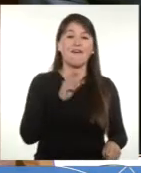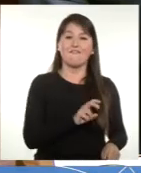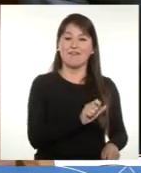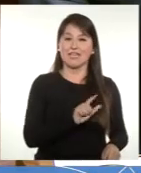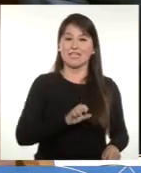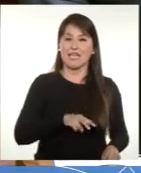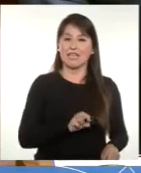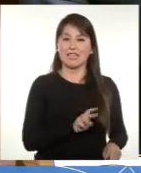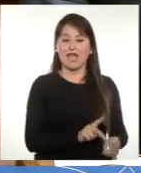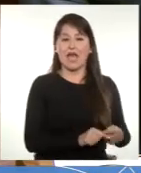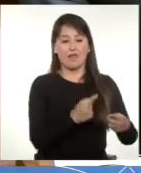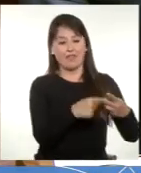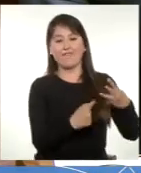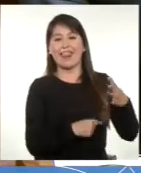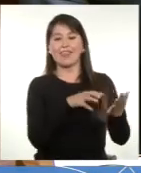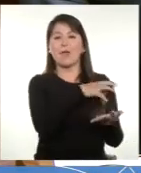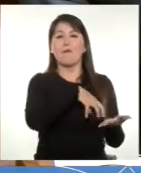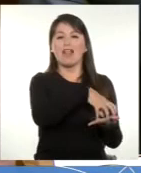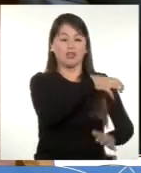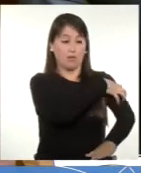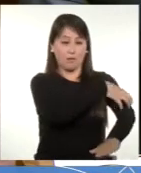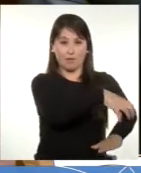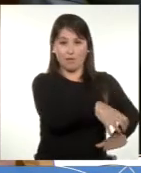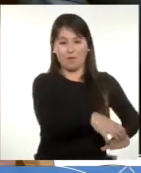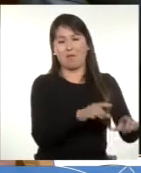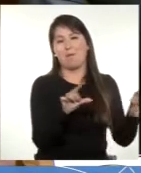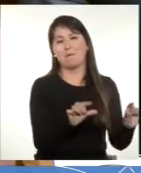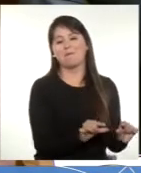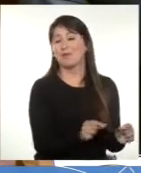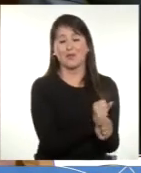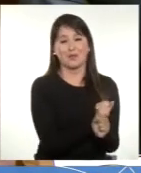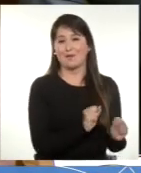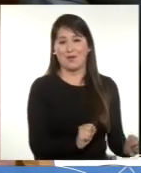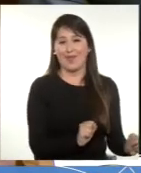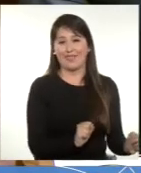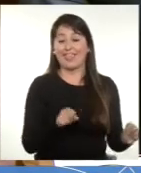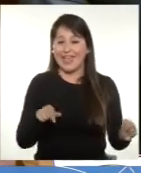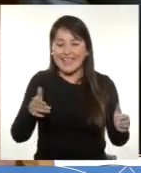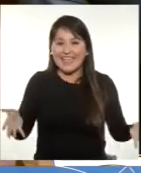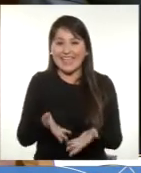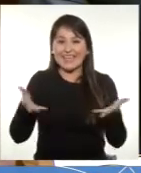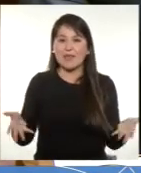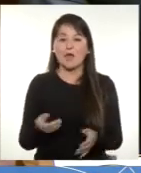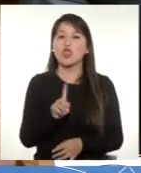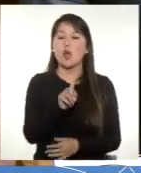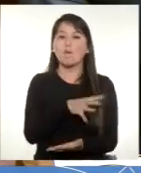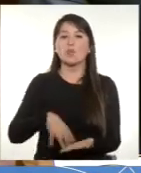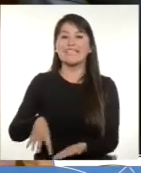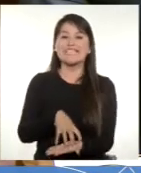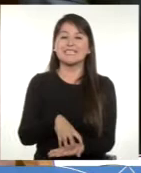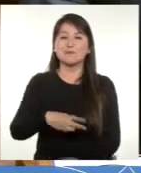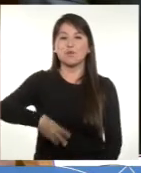Vallenar, Caldera, Huasco, entre otros. Y por lo tanto, esta iniciativa no llegará a municipios vulnerables,